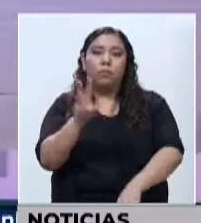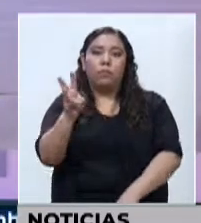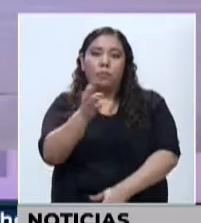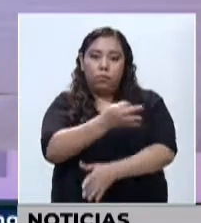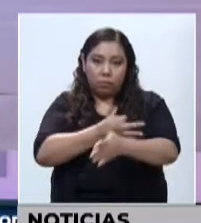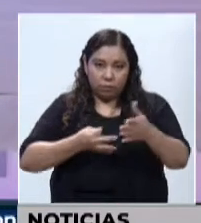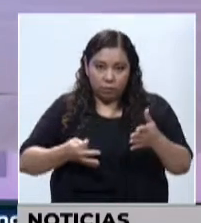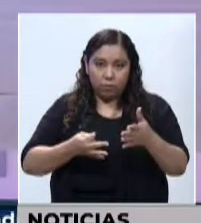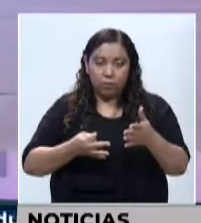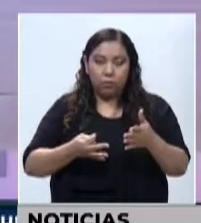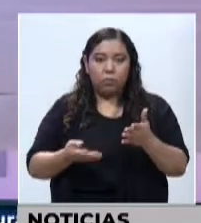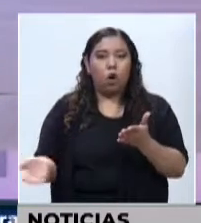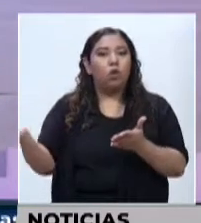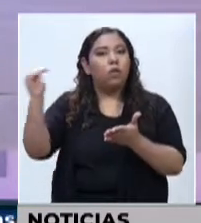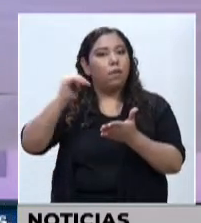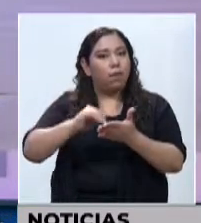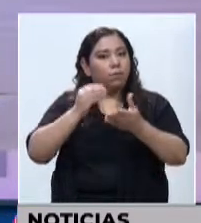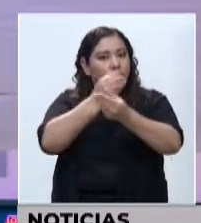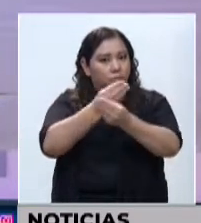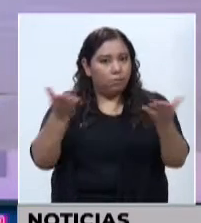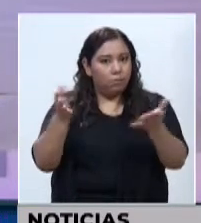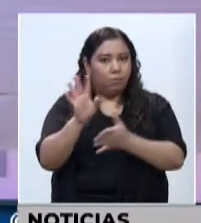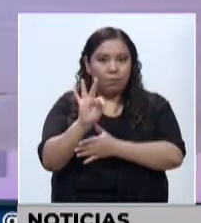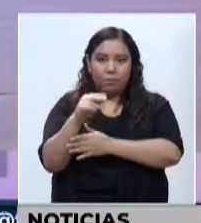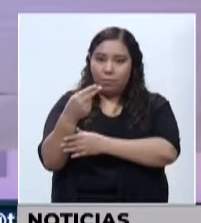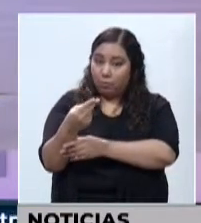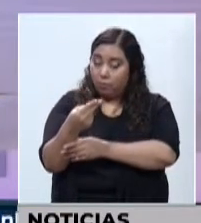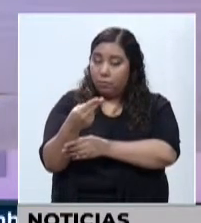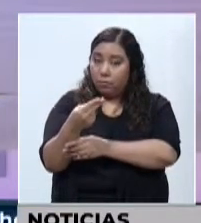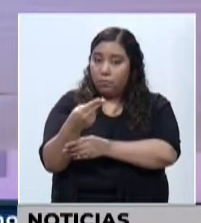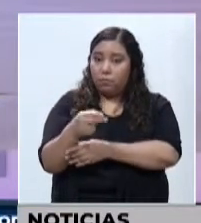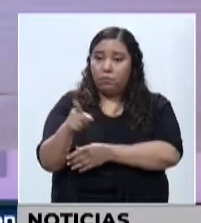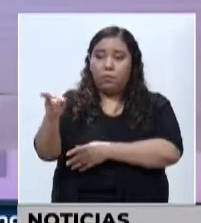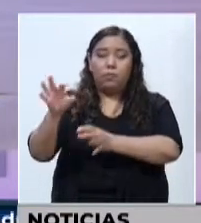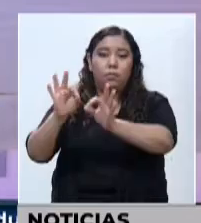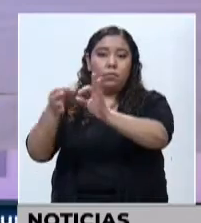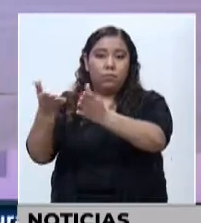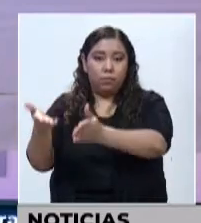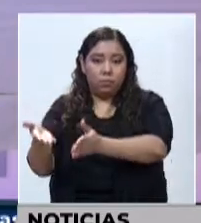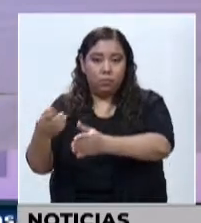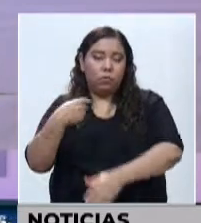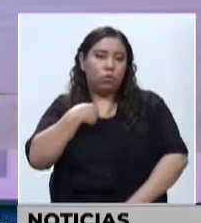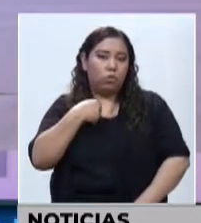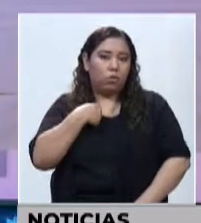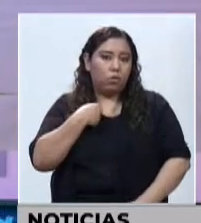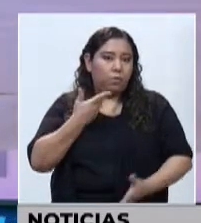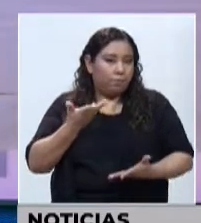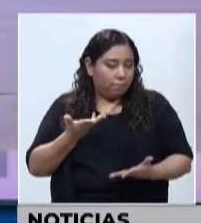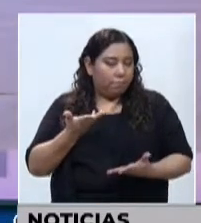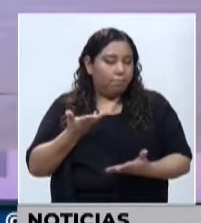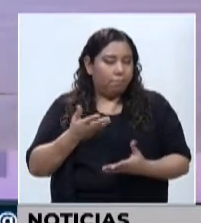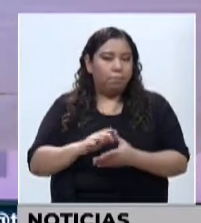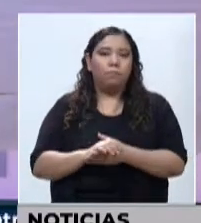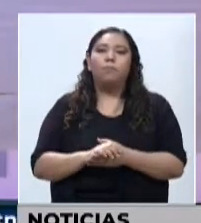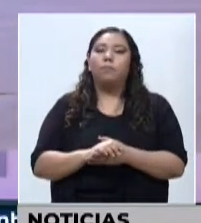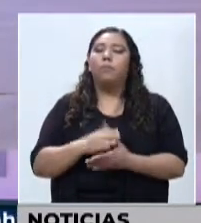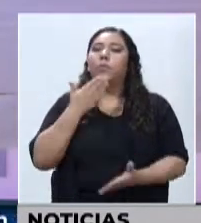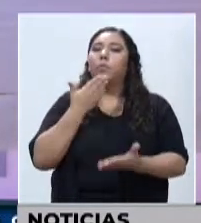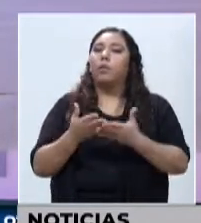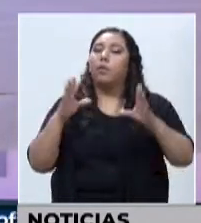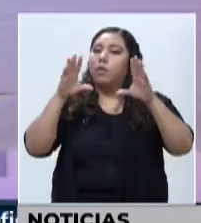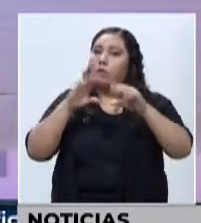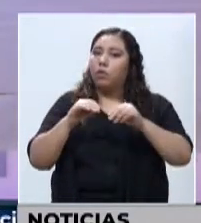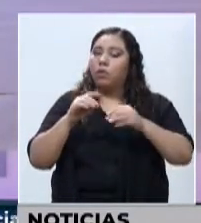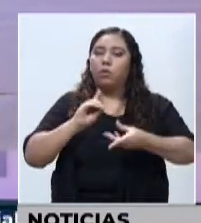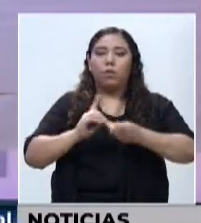de la tarde para un nuevo informativo de TNH Noticias. A nombre de Saray Calix, una servidora Verónica Cáceres de La Rocha, les deseamos buenas